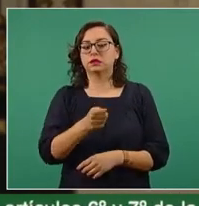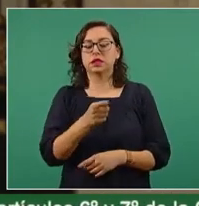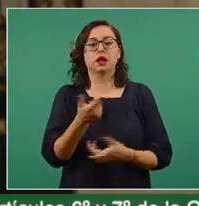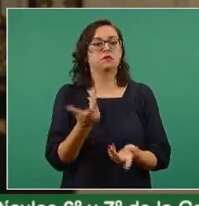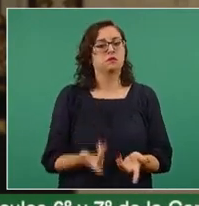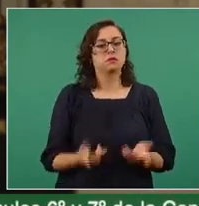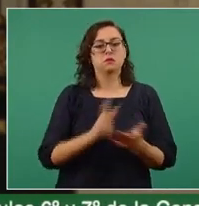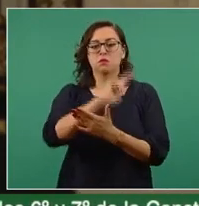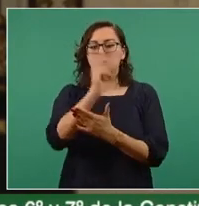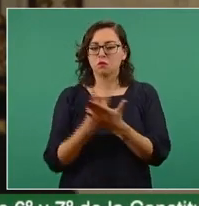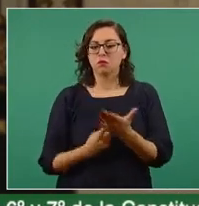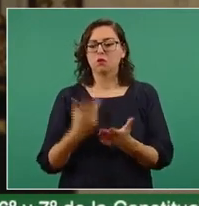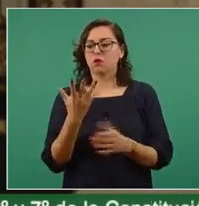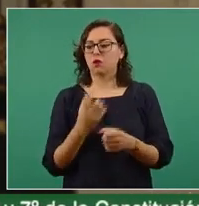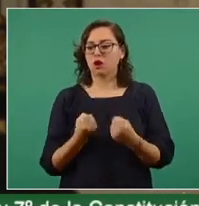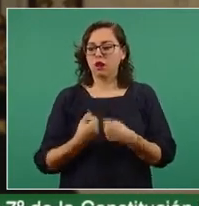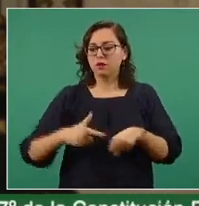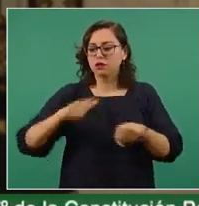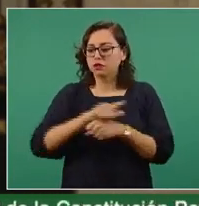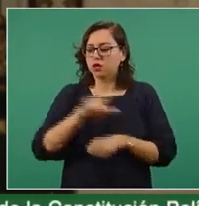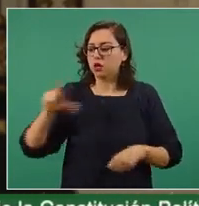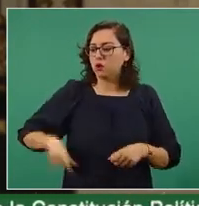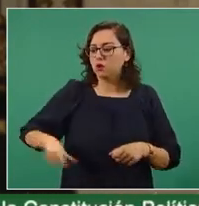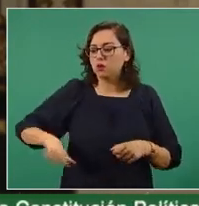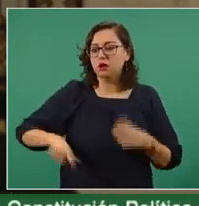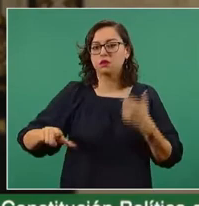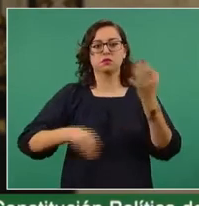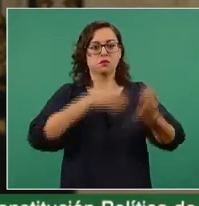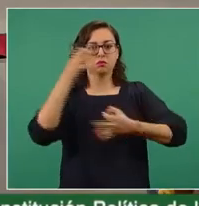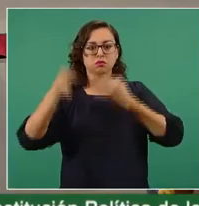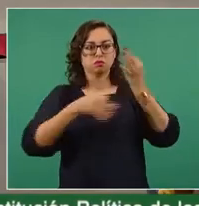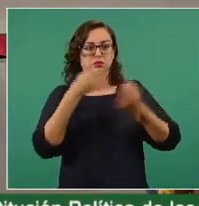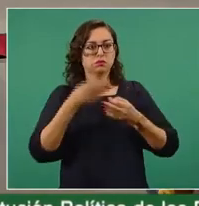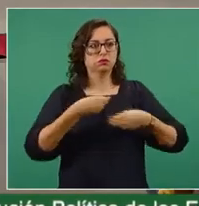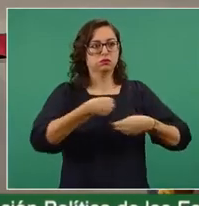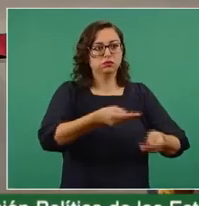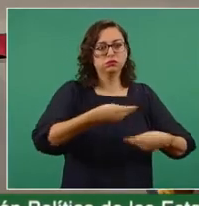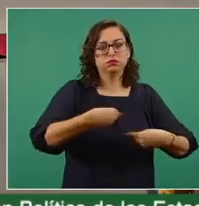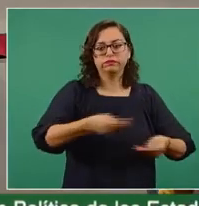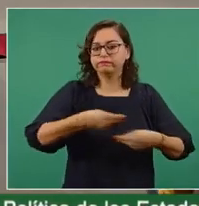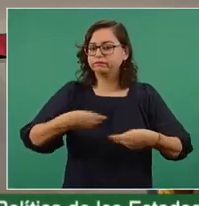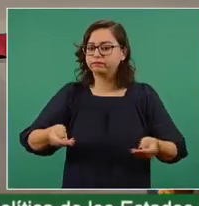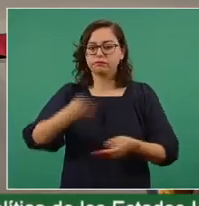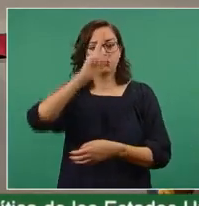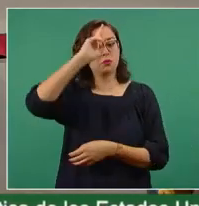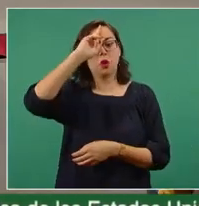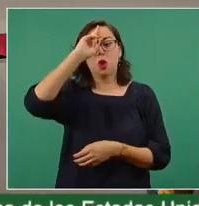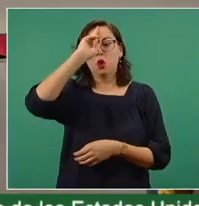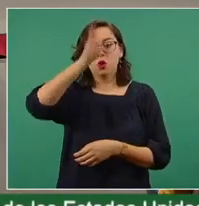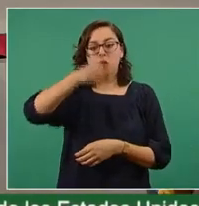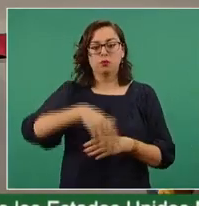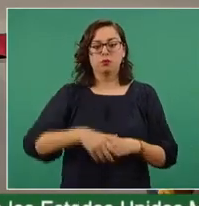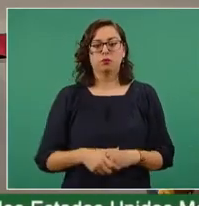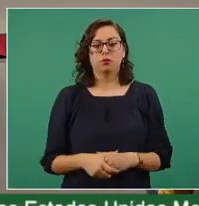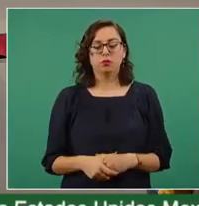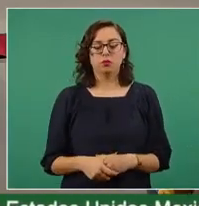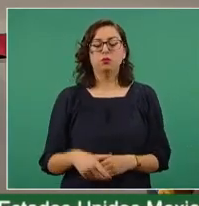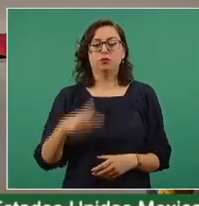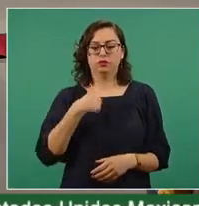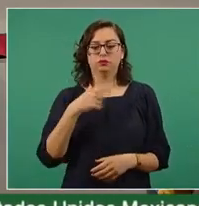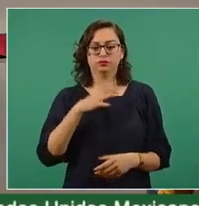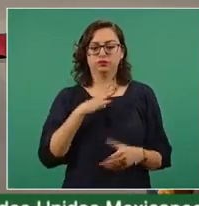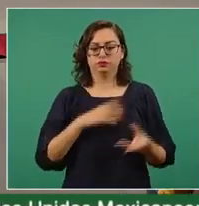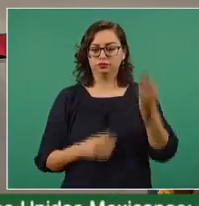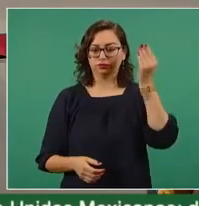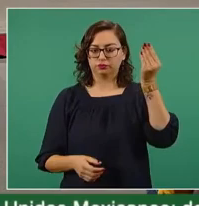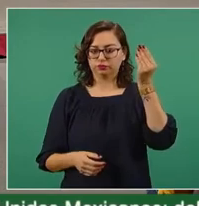programa social que pudiera usarse para coaccionar el voto. Según cálculos y siguiendo el número de folios de estos vales, tengo mi mano, que tengo mi mano, aquí,